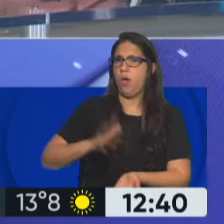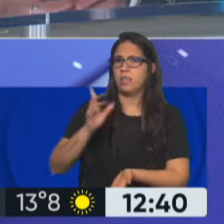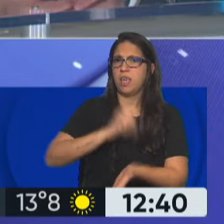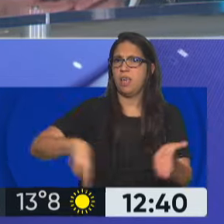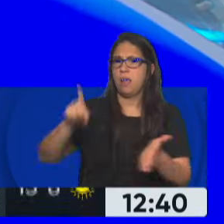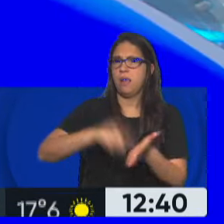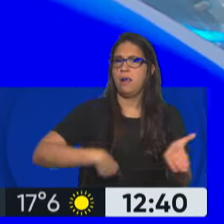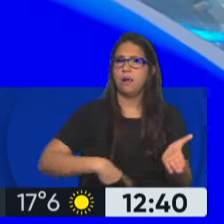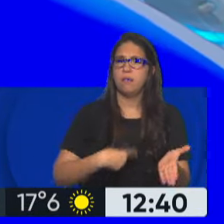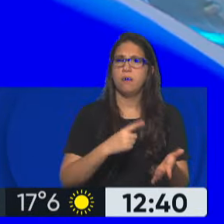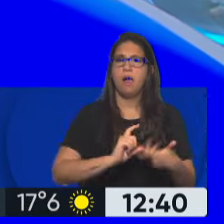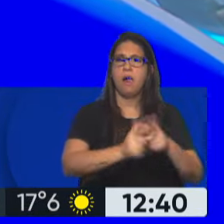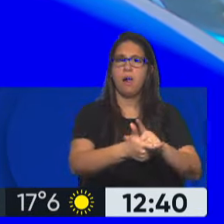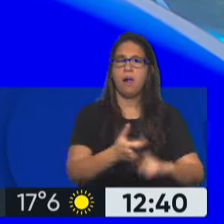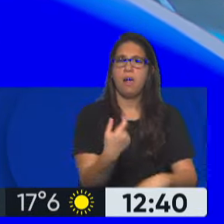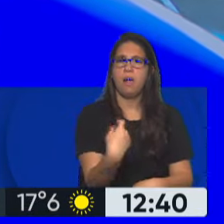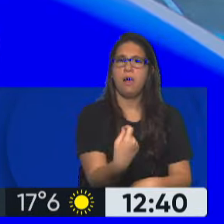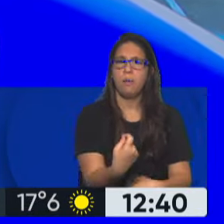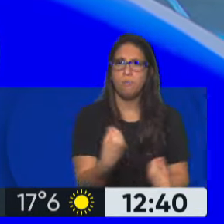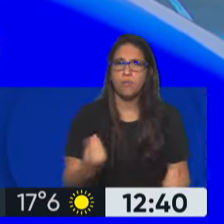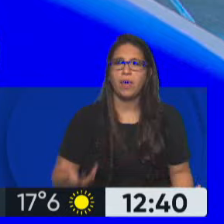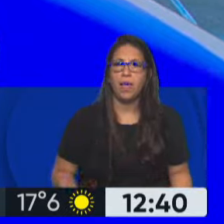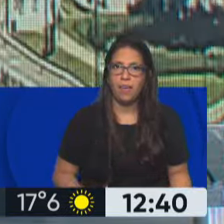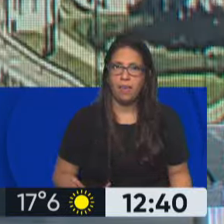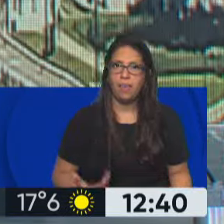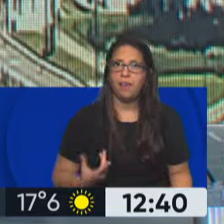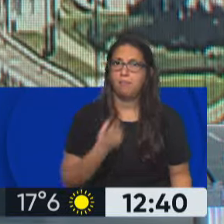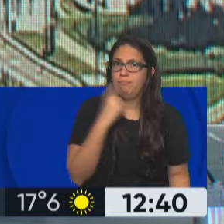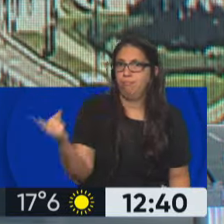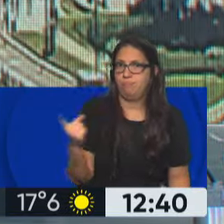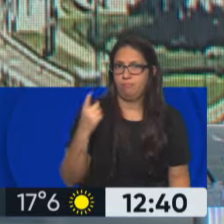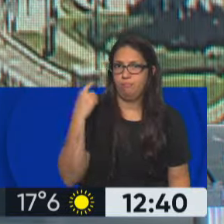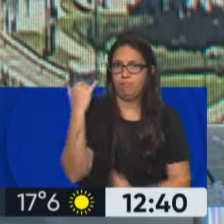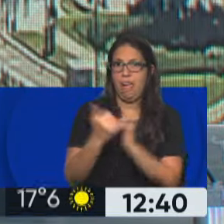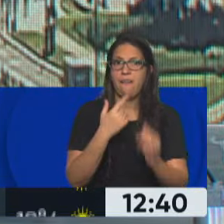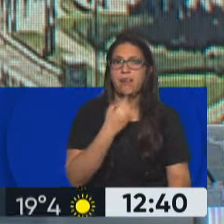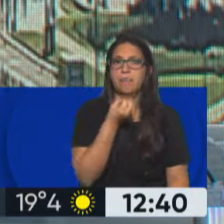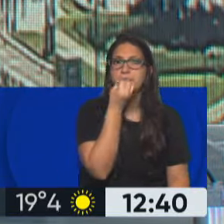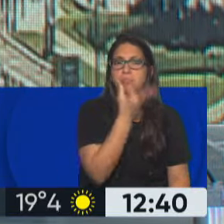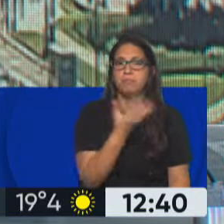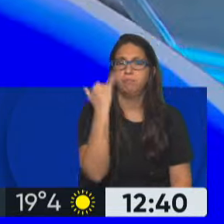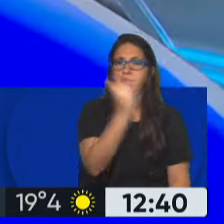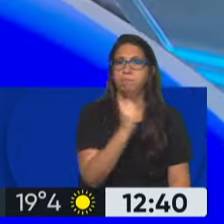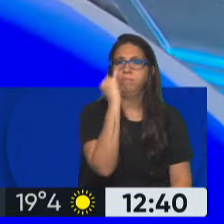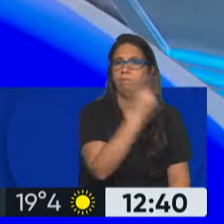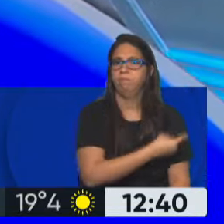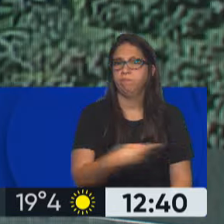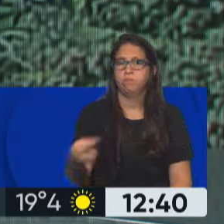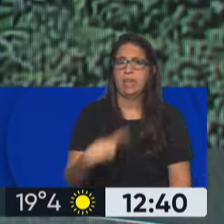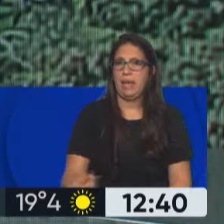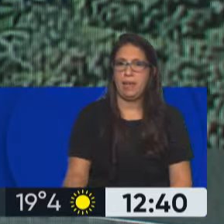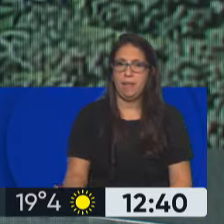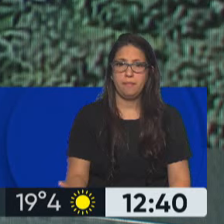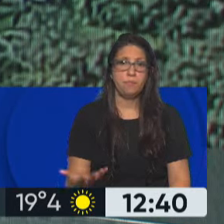la movilidad jubilatoria y veremos también cuál es la reacción que va a tener la Cámara de Diputados. Sobre todo teniendo en cuenta las